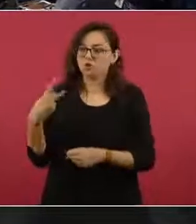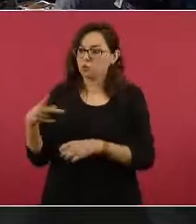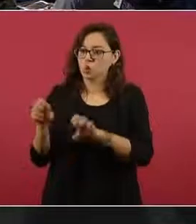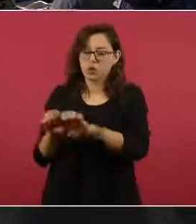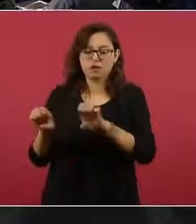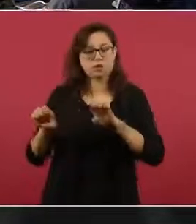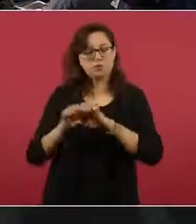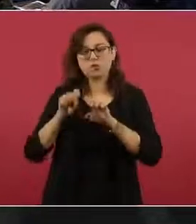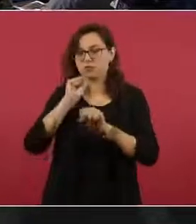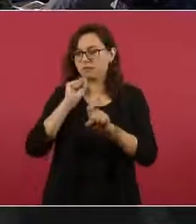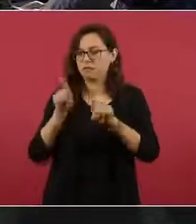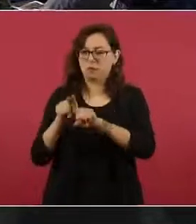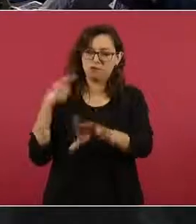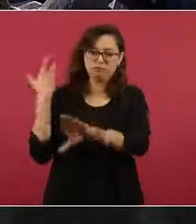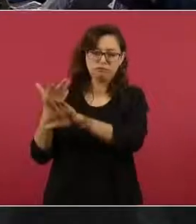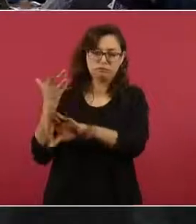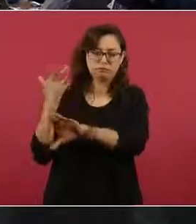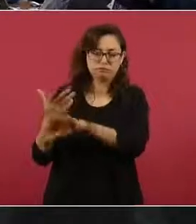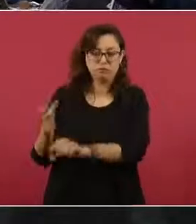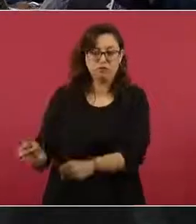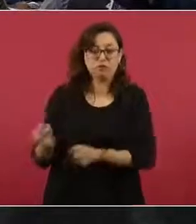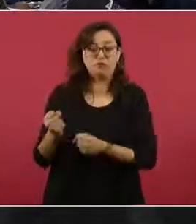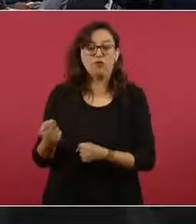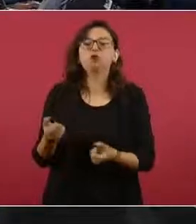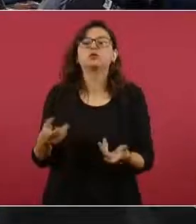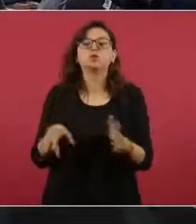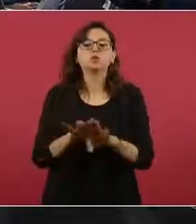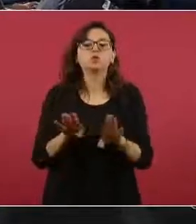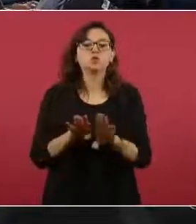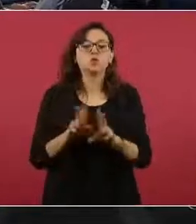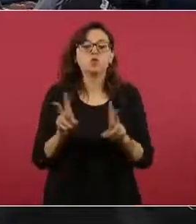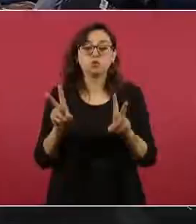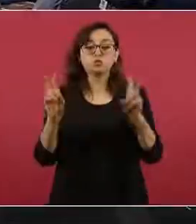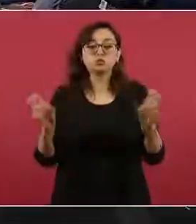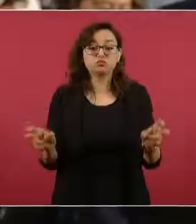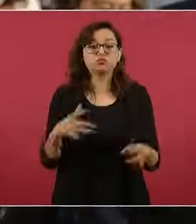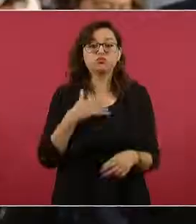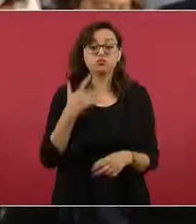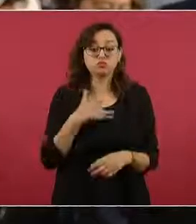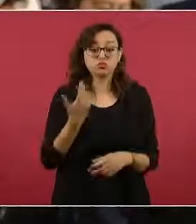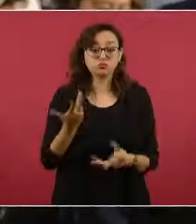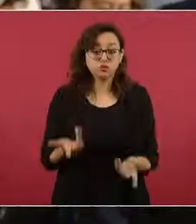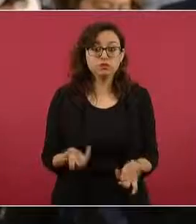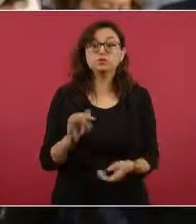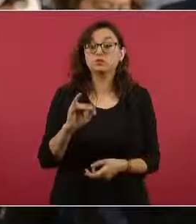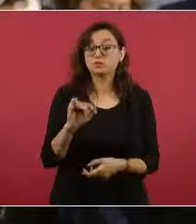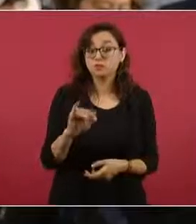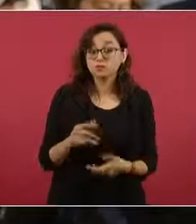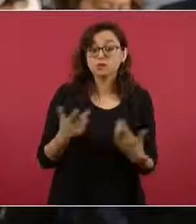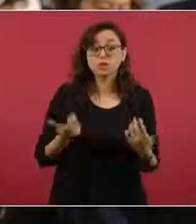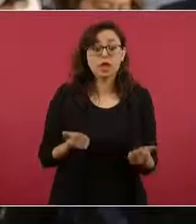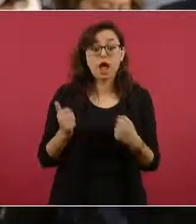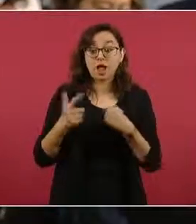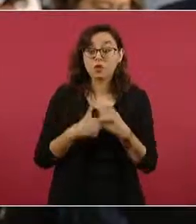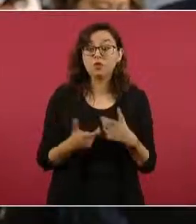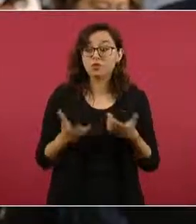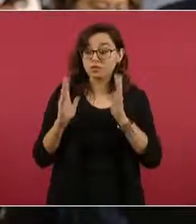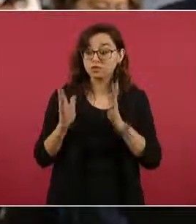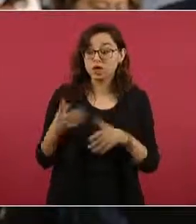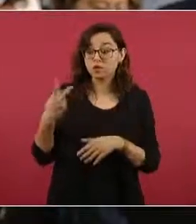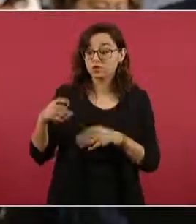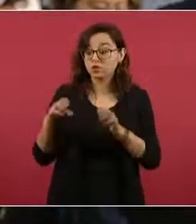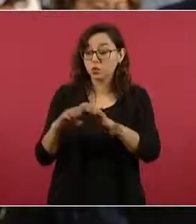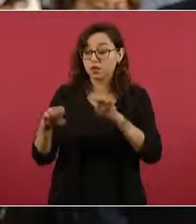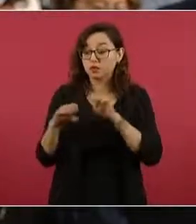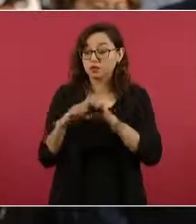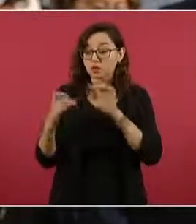Preguntarle cómo va este tema, presidente, si ha habido algún avance al respecto y si ya se comunicaron con el equipo de